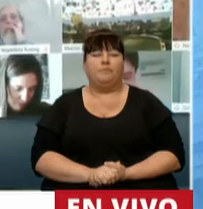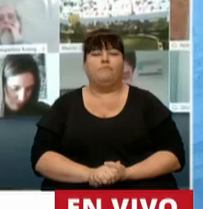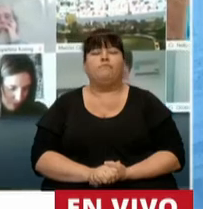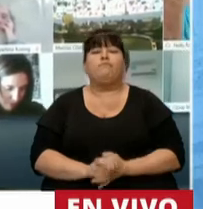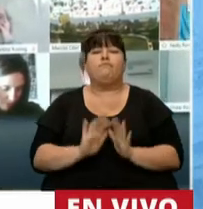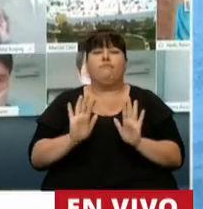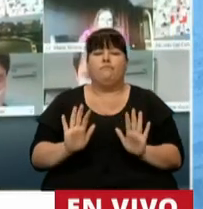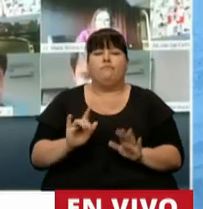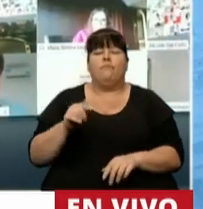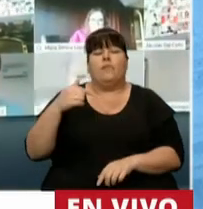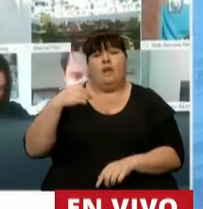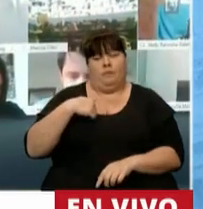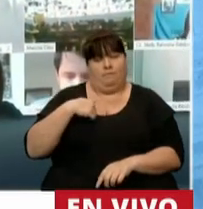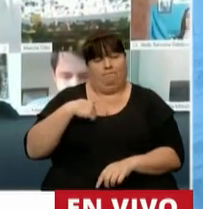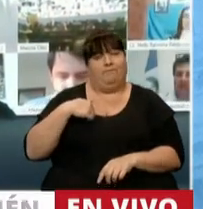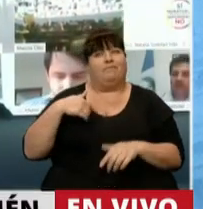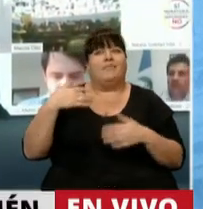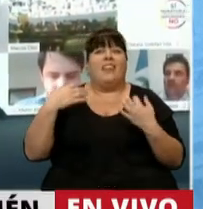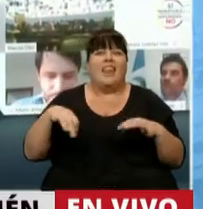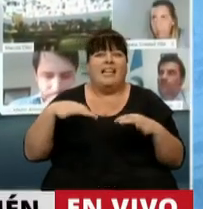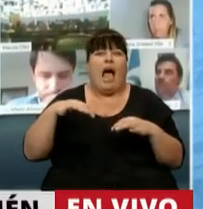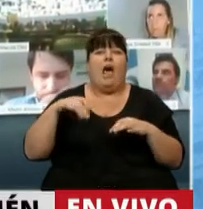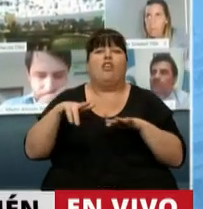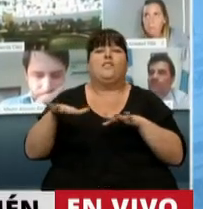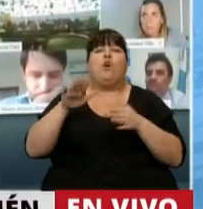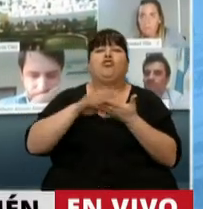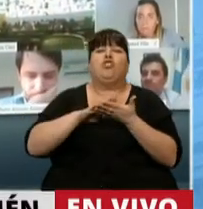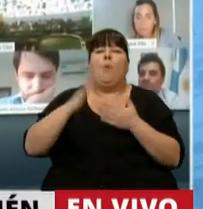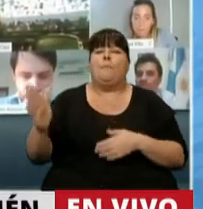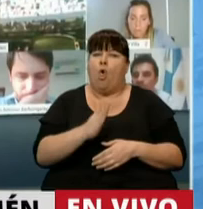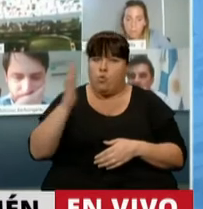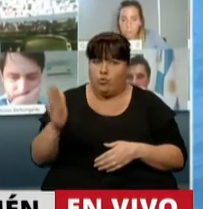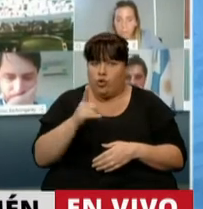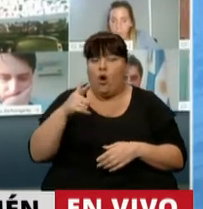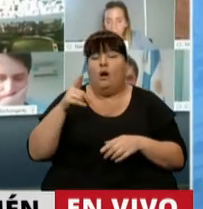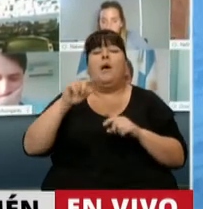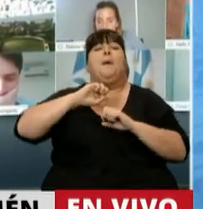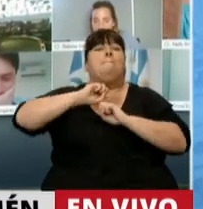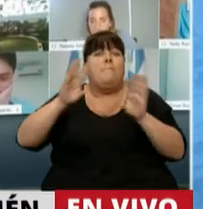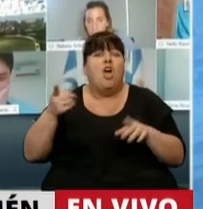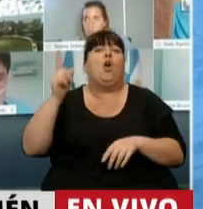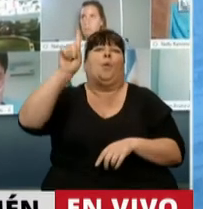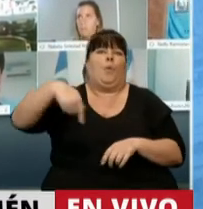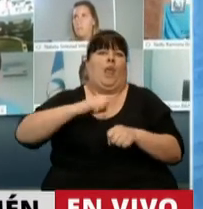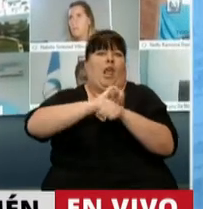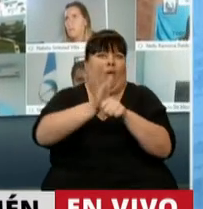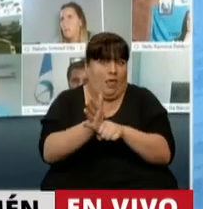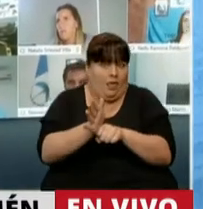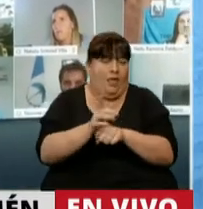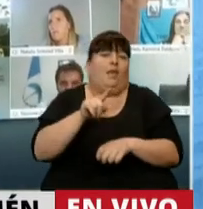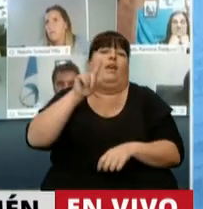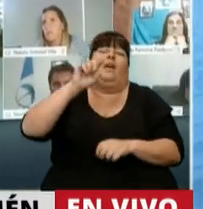Presidente, a nuestro frágil sistema productivo le impactó una pandemia mundial con